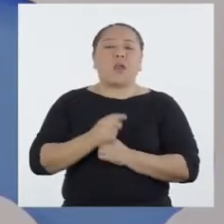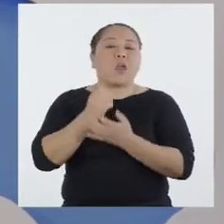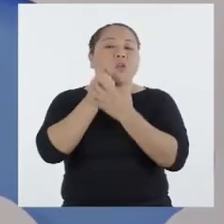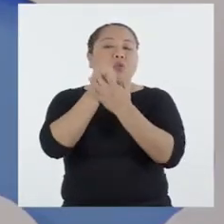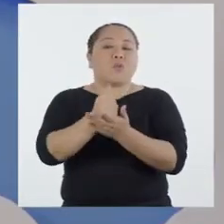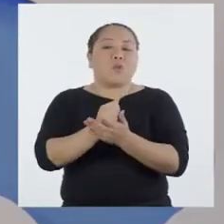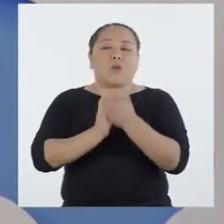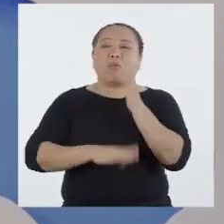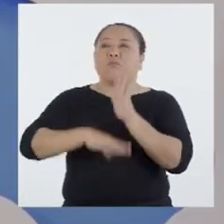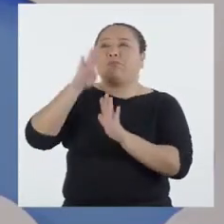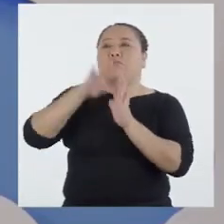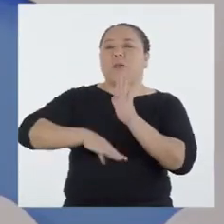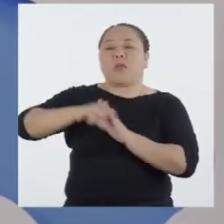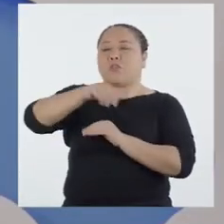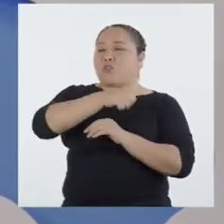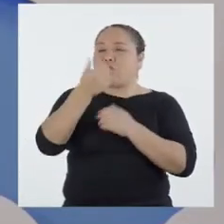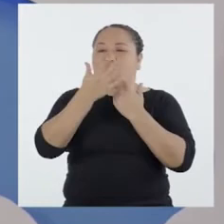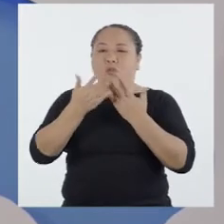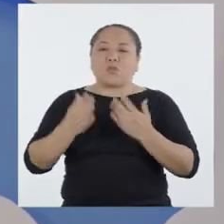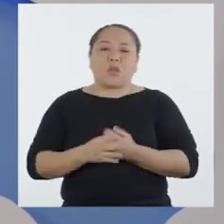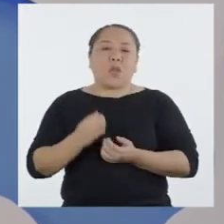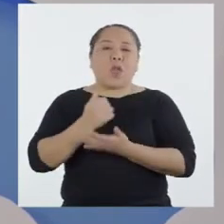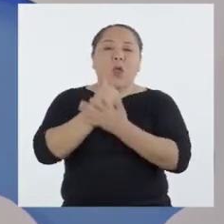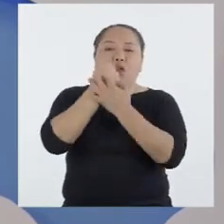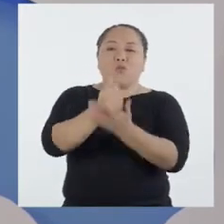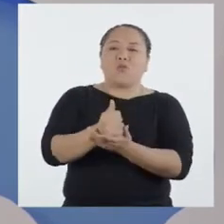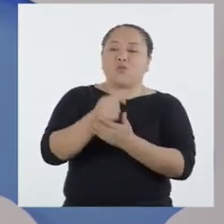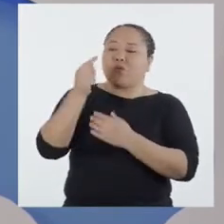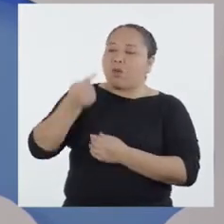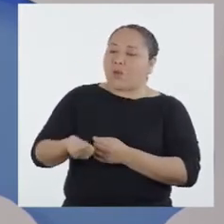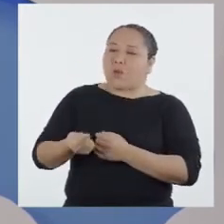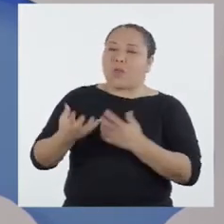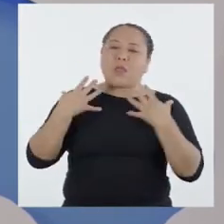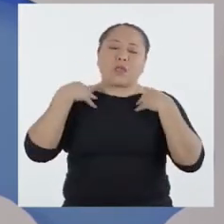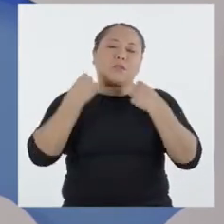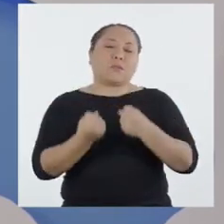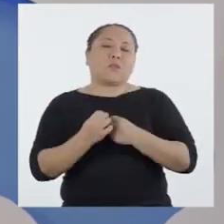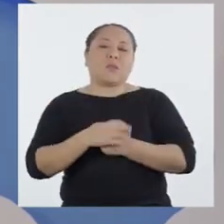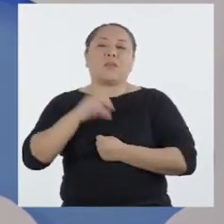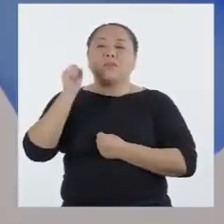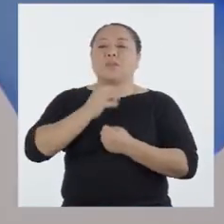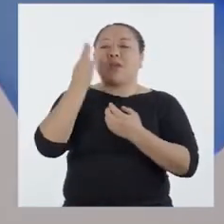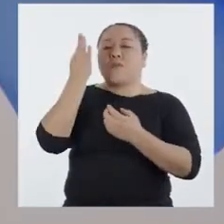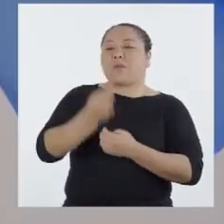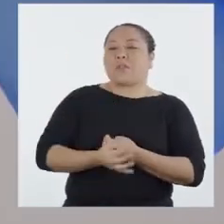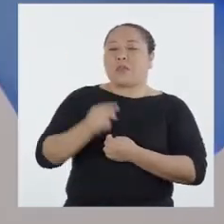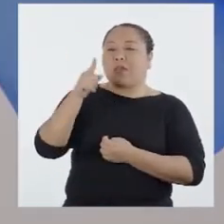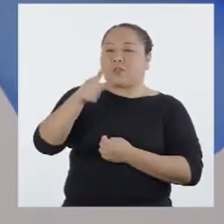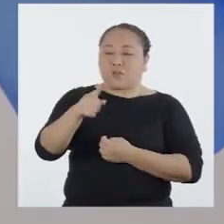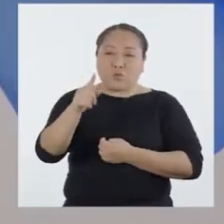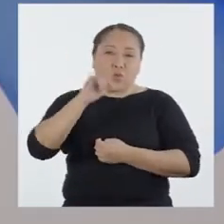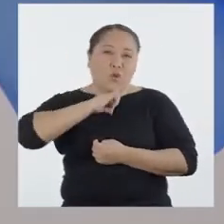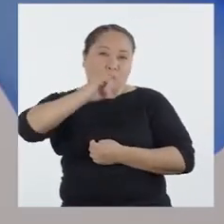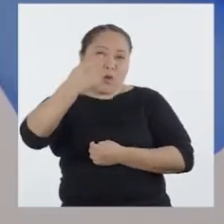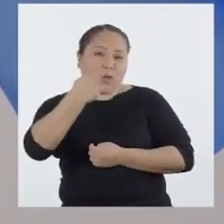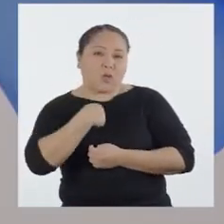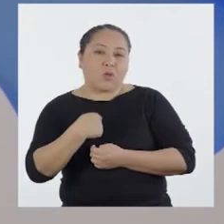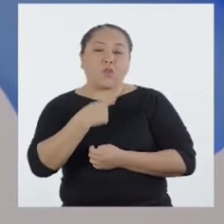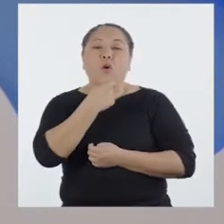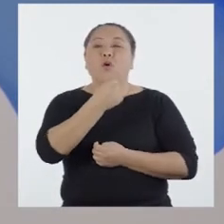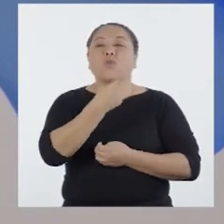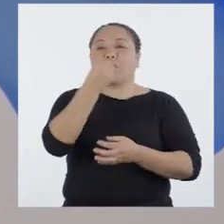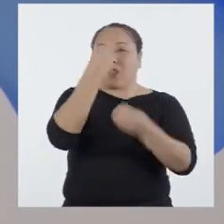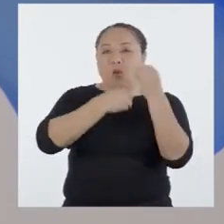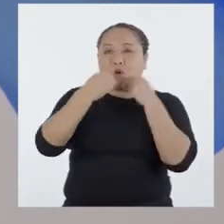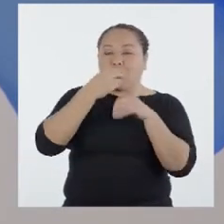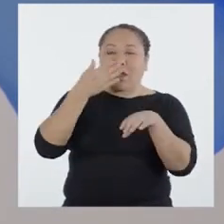Beneficios que valen más que cualquier otra cosa. Beneficios en nuestra salud. Es verdad. Si eres como yo y